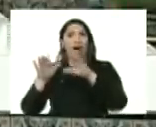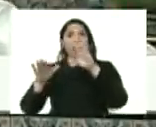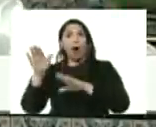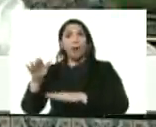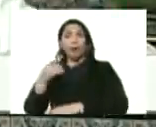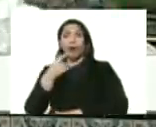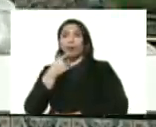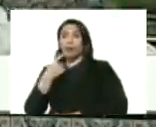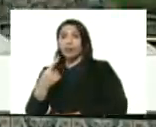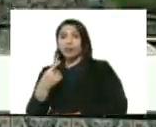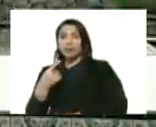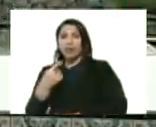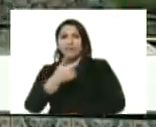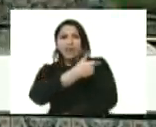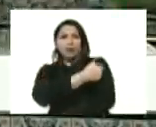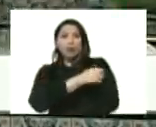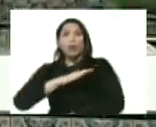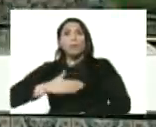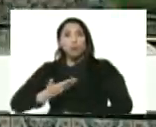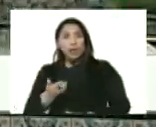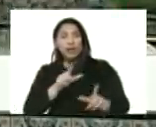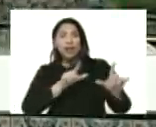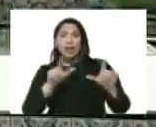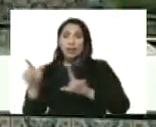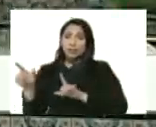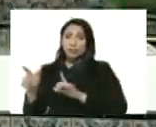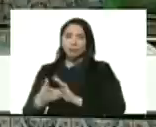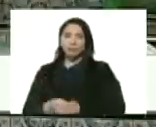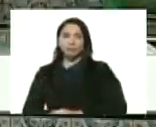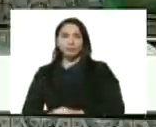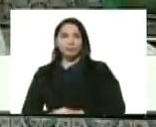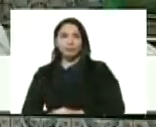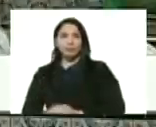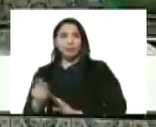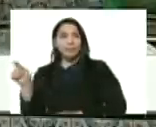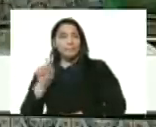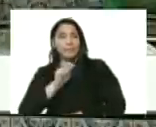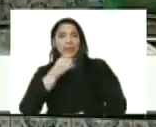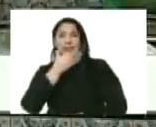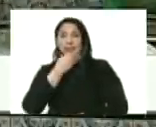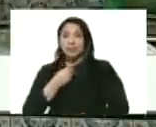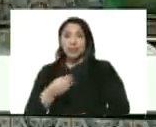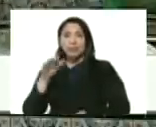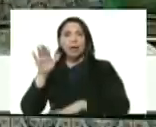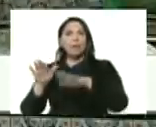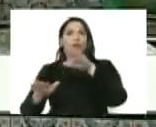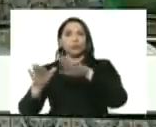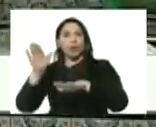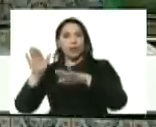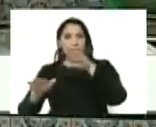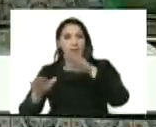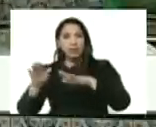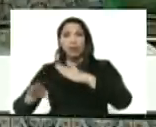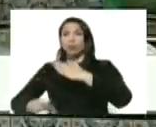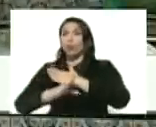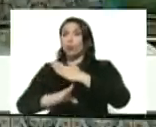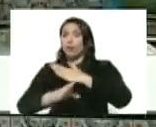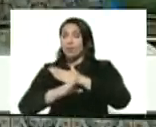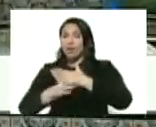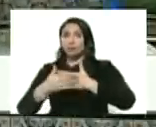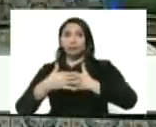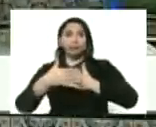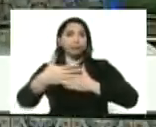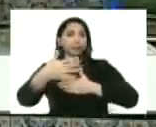vacunas las vacunas pudieran estar listas para el mes de diciembre aproximadamente todavía pasará un